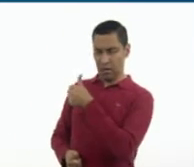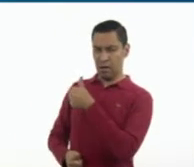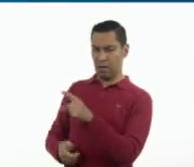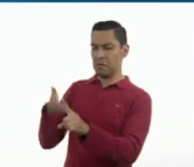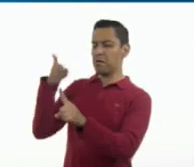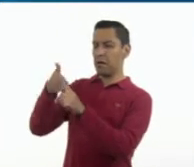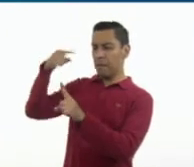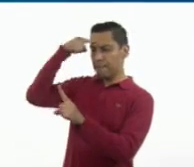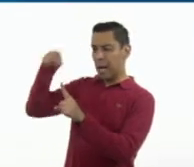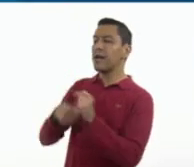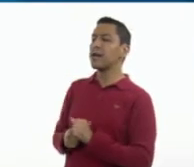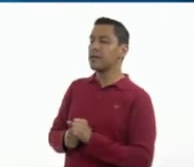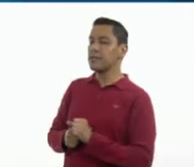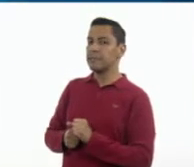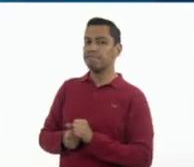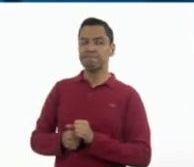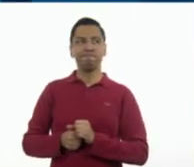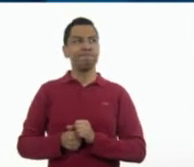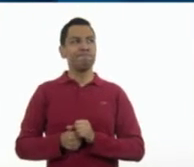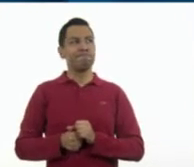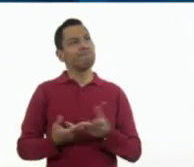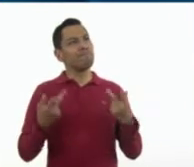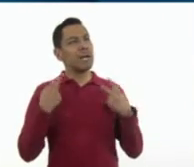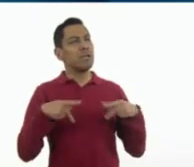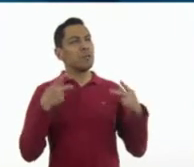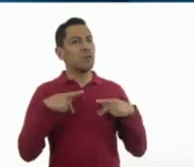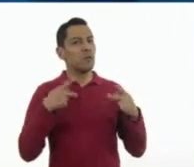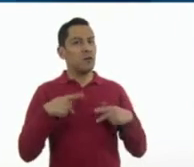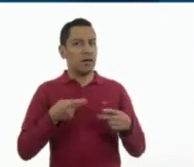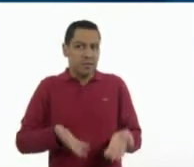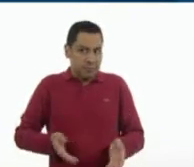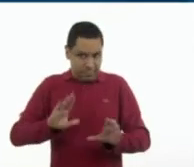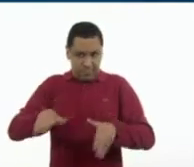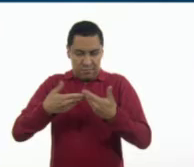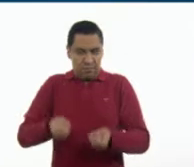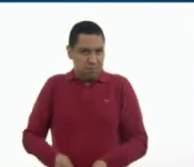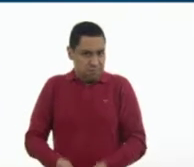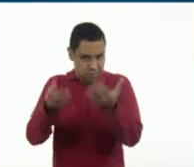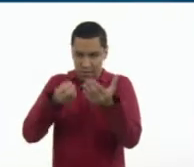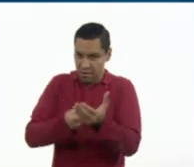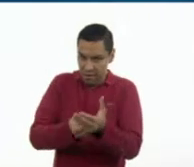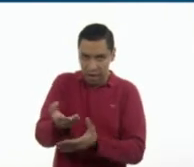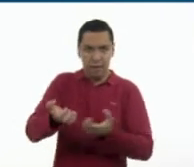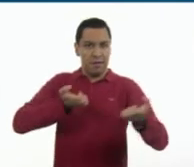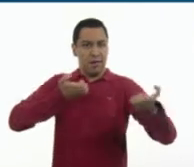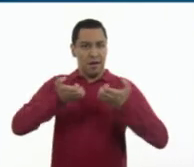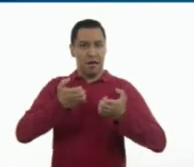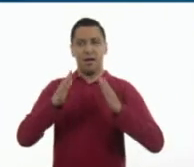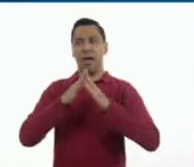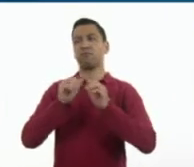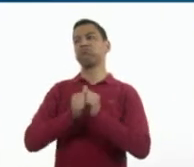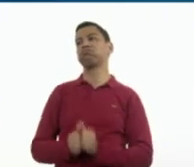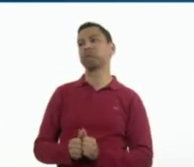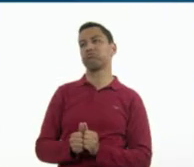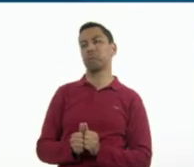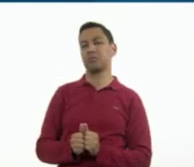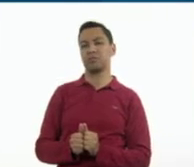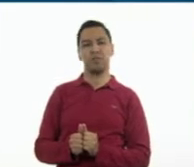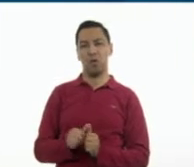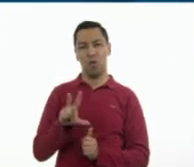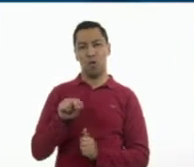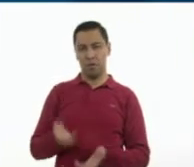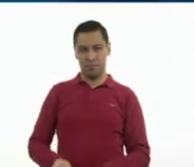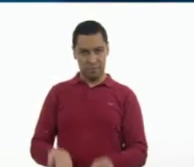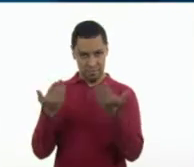Bueno, pues que las personas salgan, se ejerciten, no se queden estáticos. Muy bien, muy